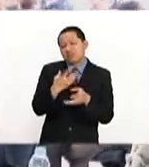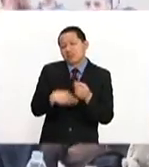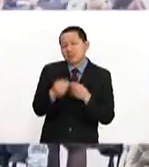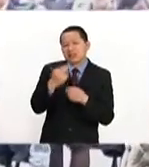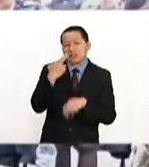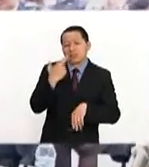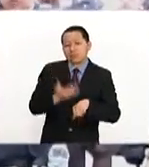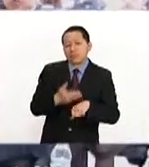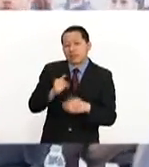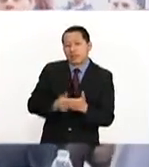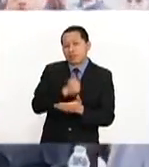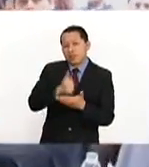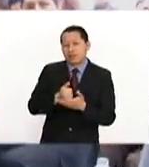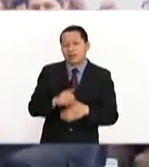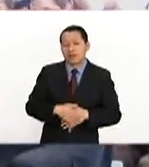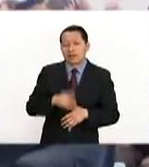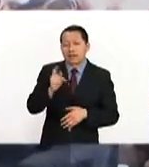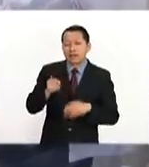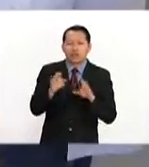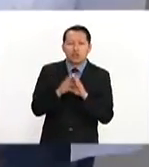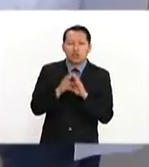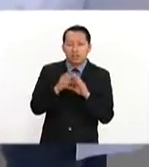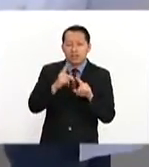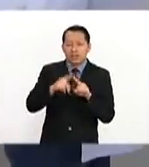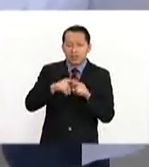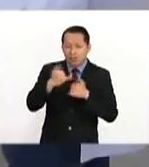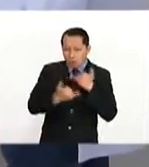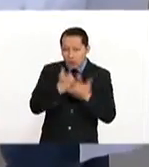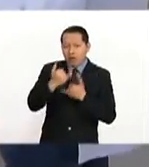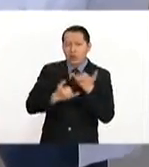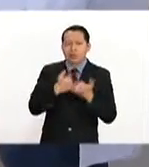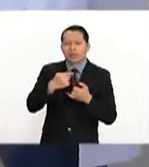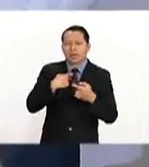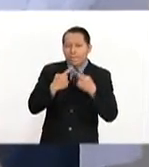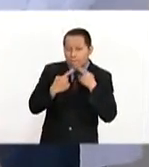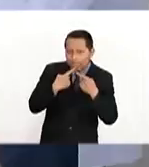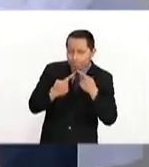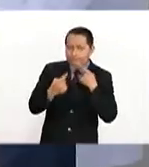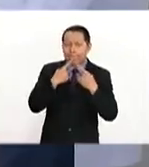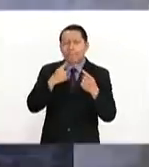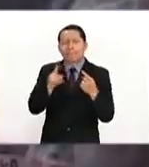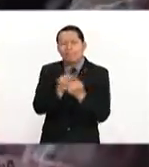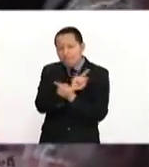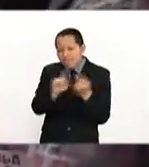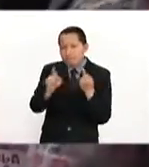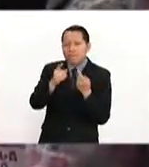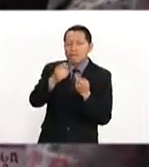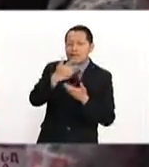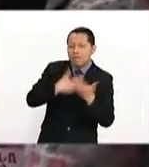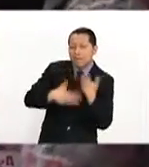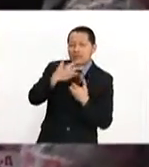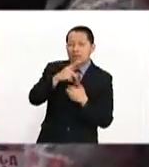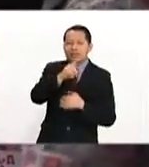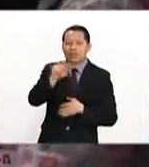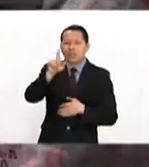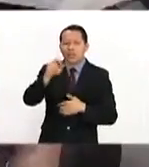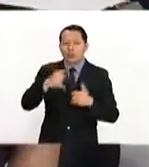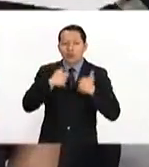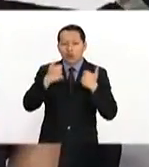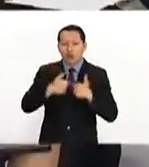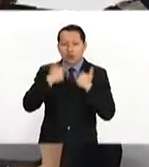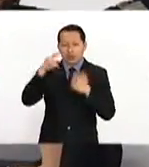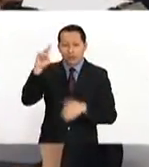responsabilidad ciudadana. Mediante dinámicas de juego, pláticas interactivas y participación, más de 120 jóvenes de nivel